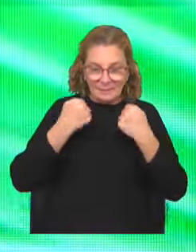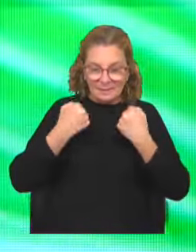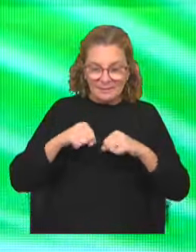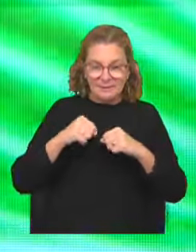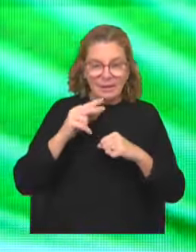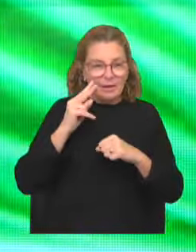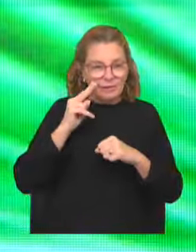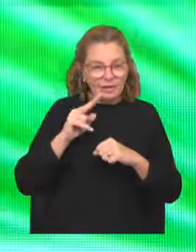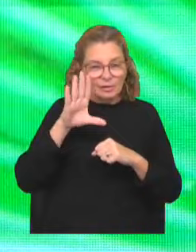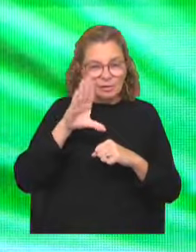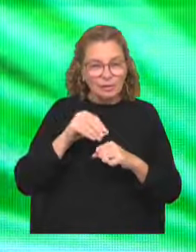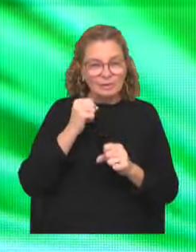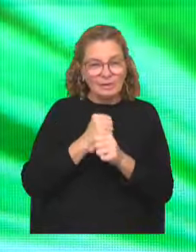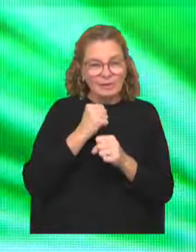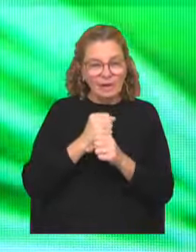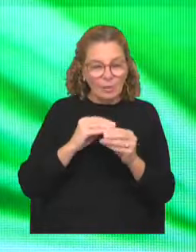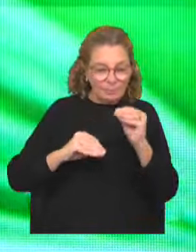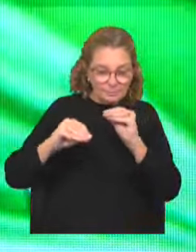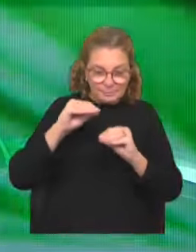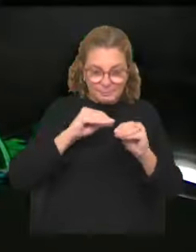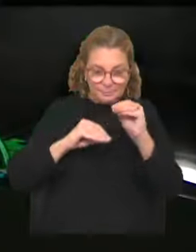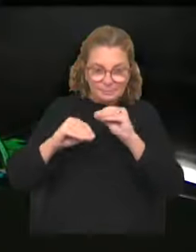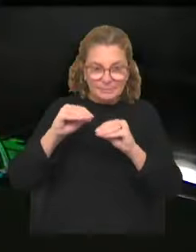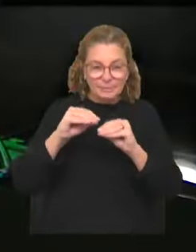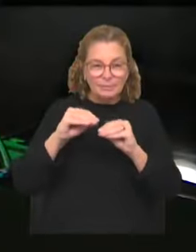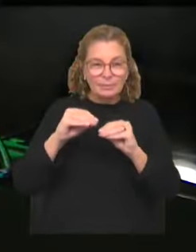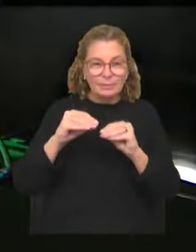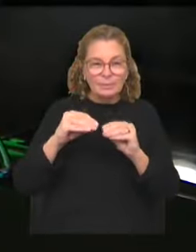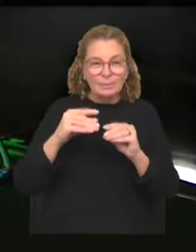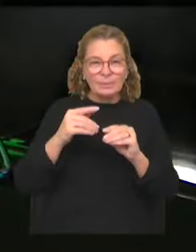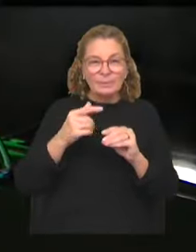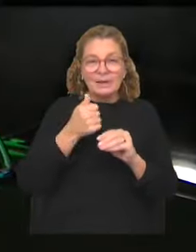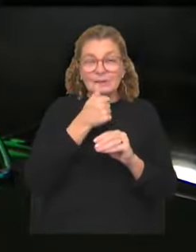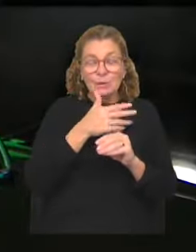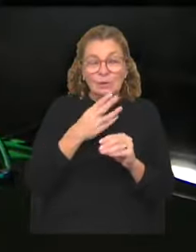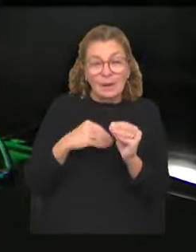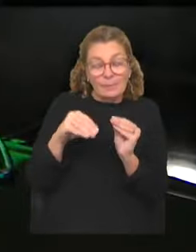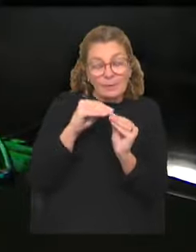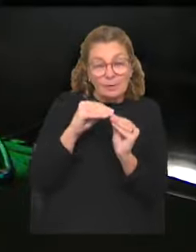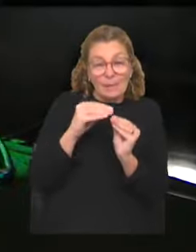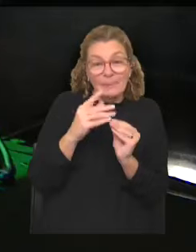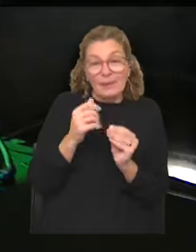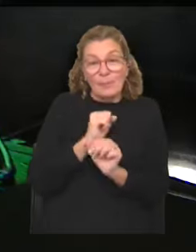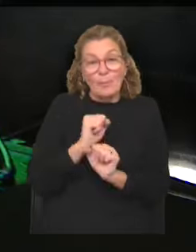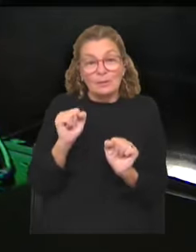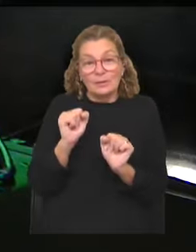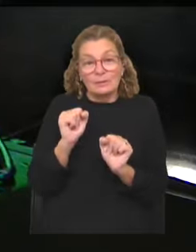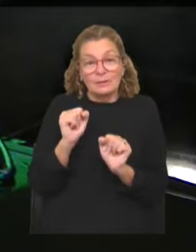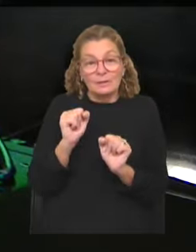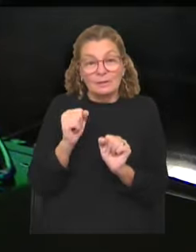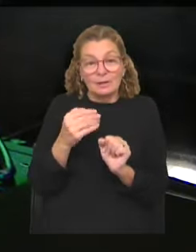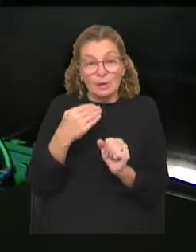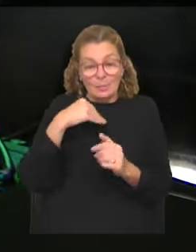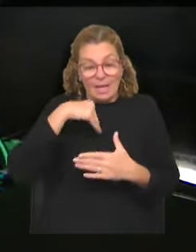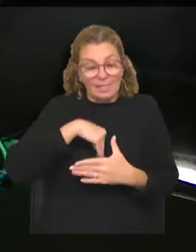ver todo el trabajo como se iba armando, sumado con mi historia personal, es imposible que no me